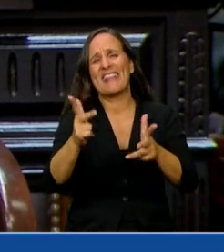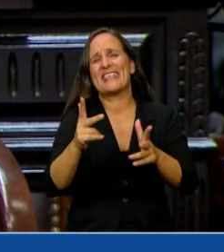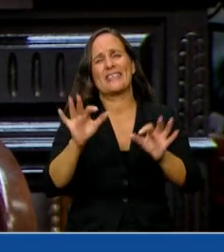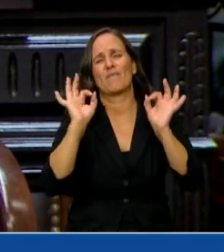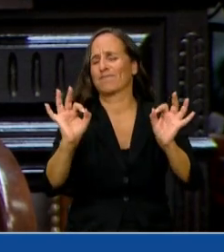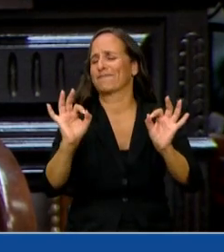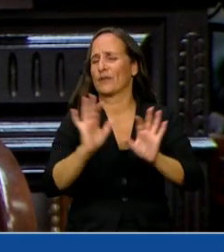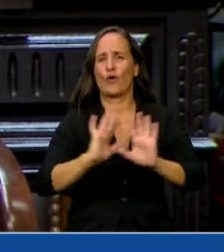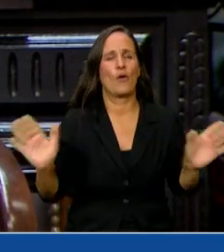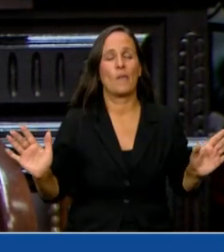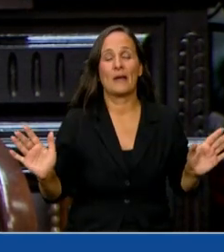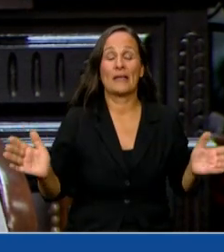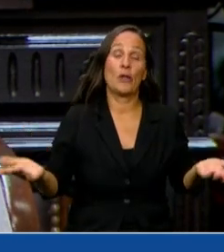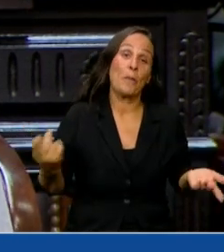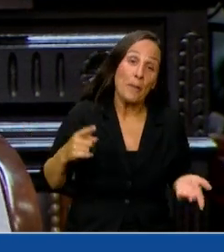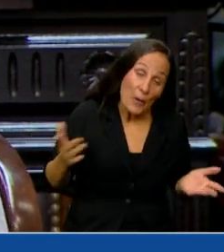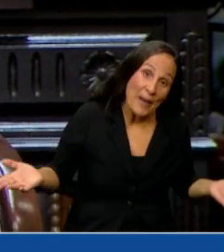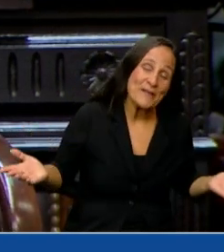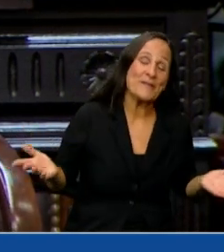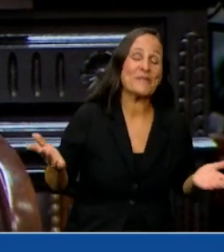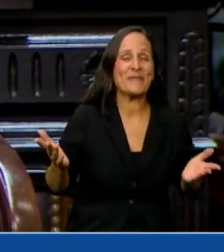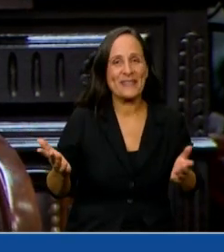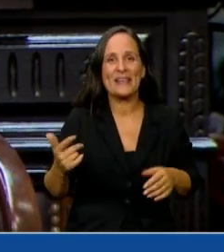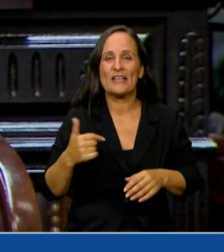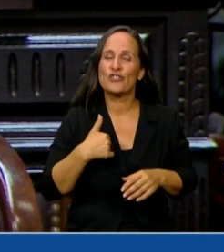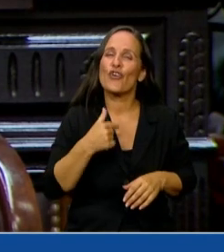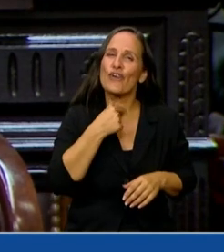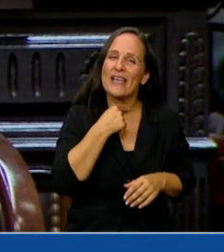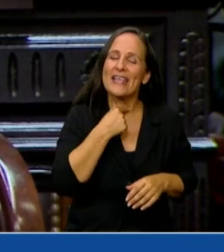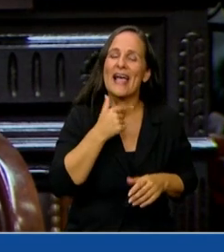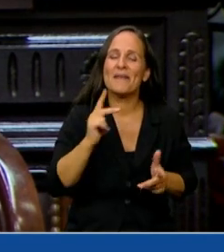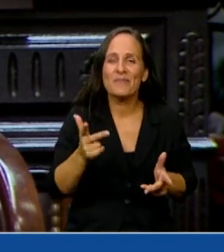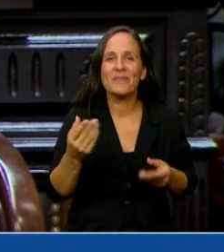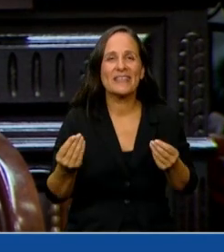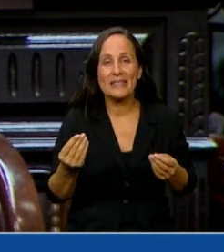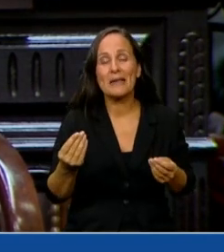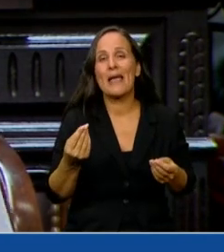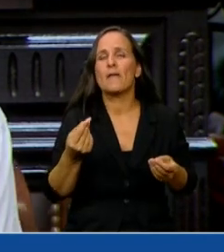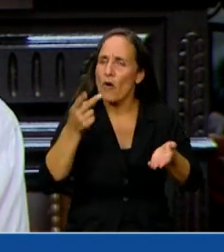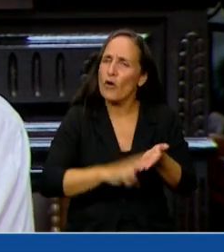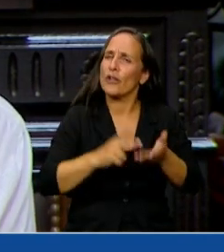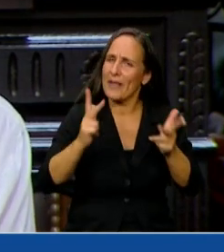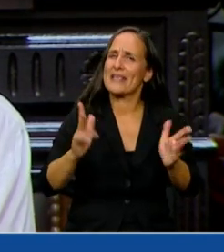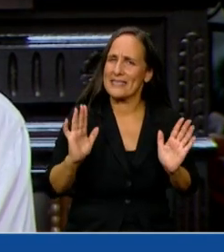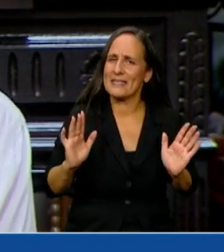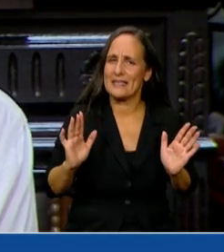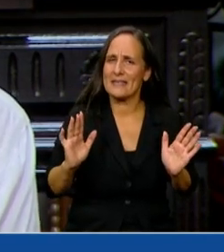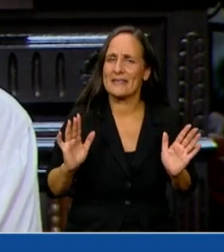Pero yo pensaba, digo, bueno, por ahí remarcar, porque lo que abunda no daña, que